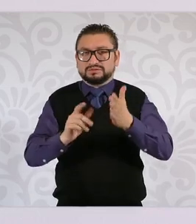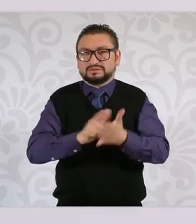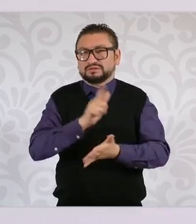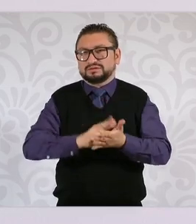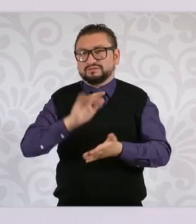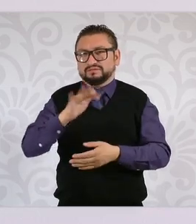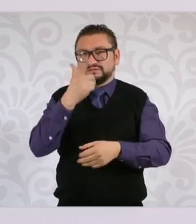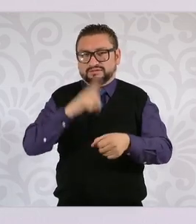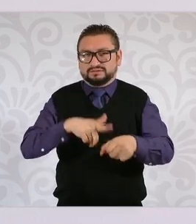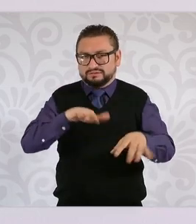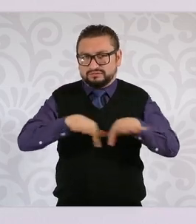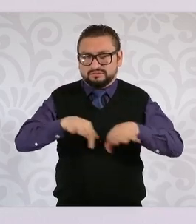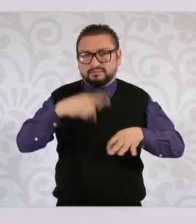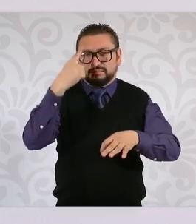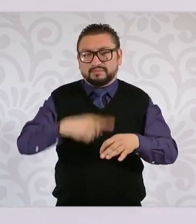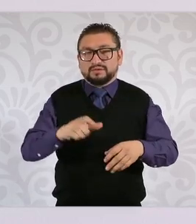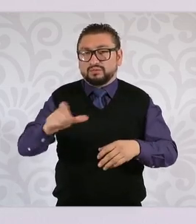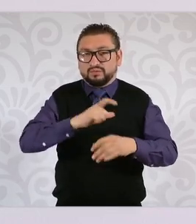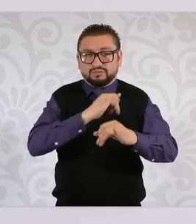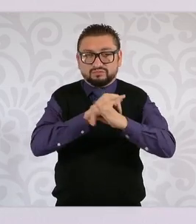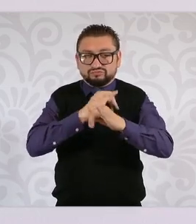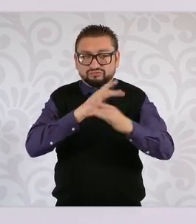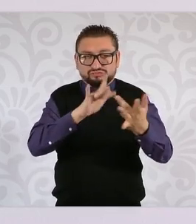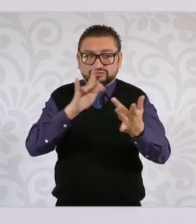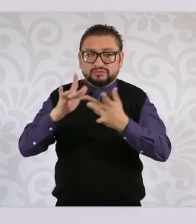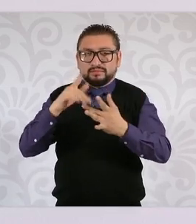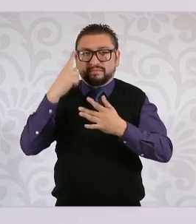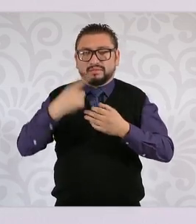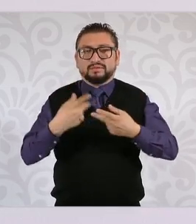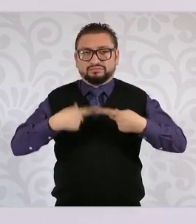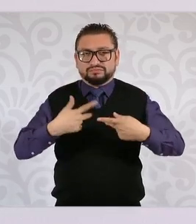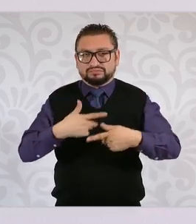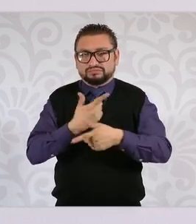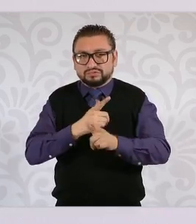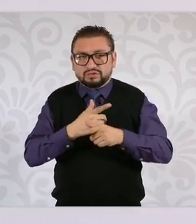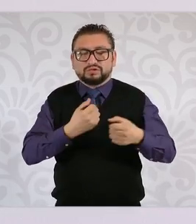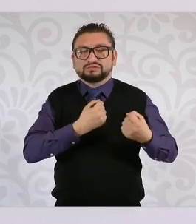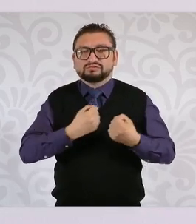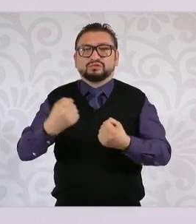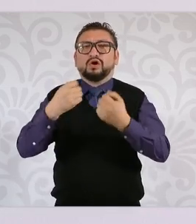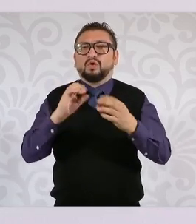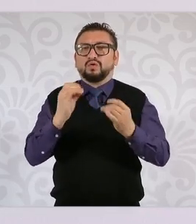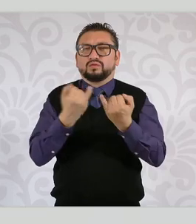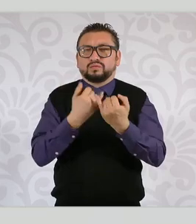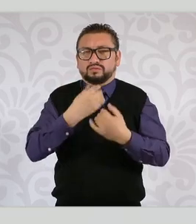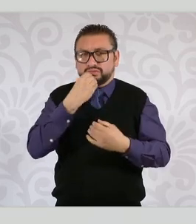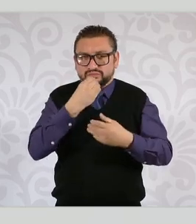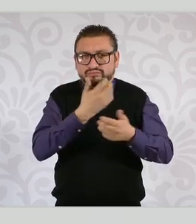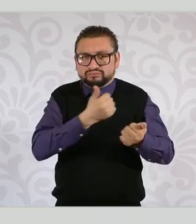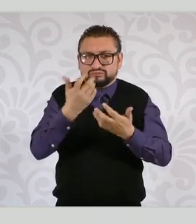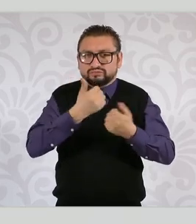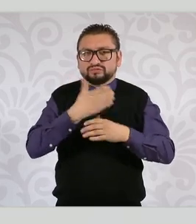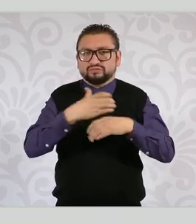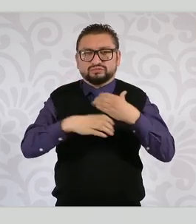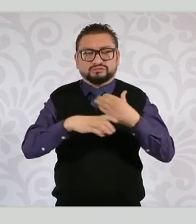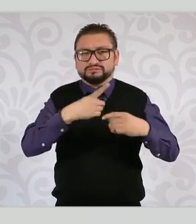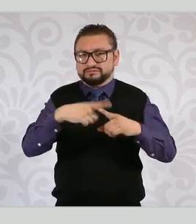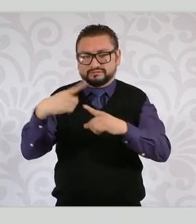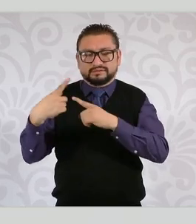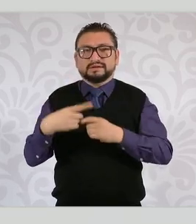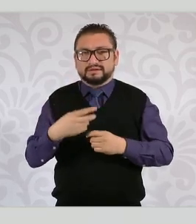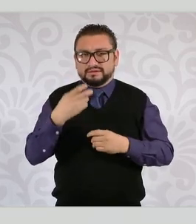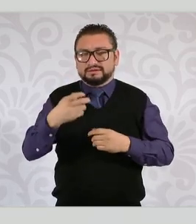Trabajo para regular el trabajo en plataformas digitales para choferes y para repartidores. Se establece la creación de un régimen